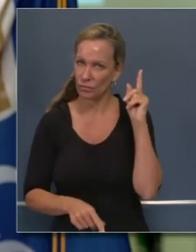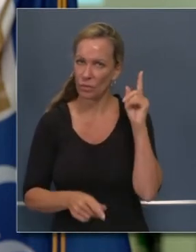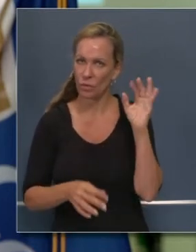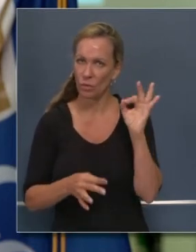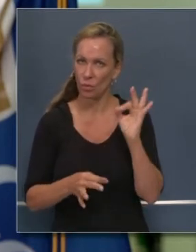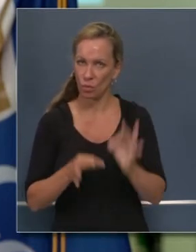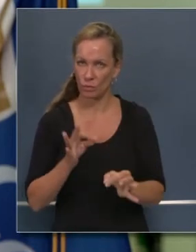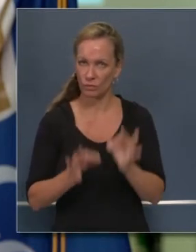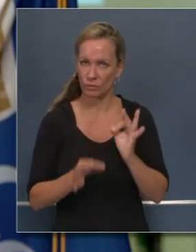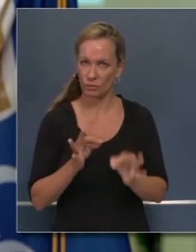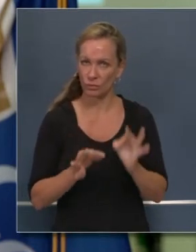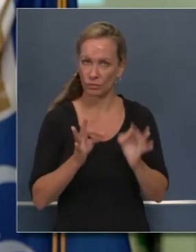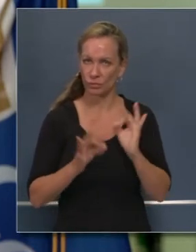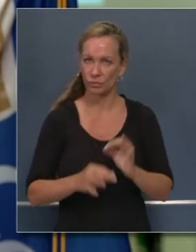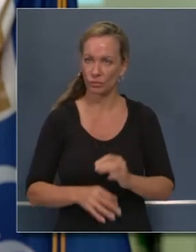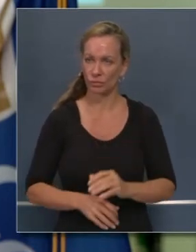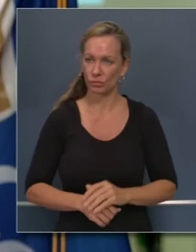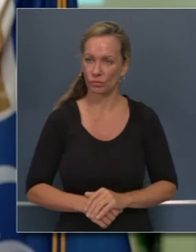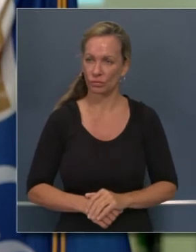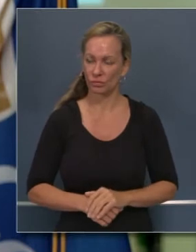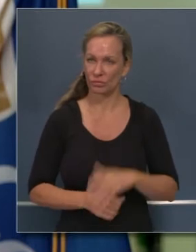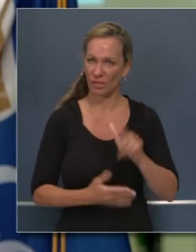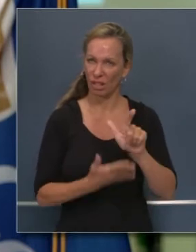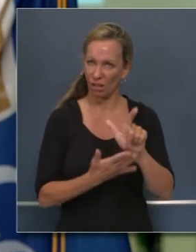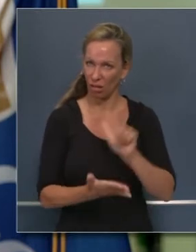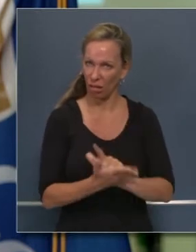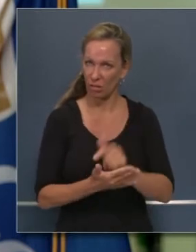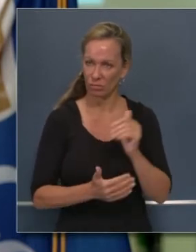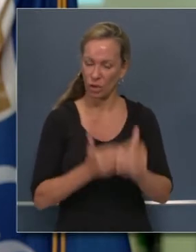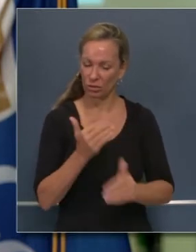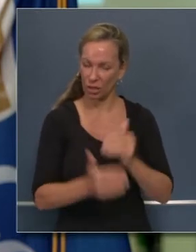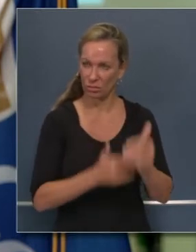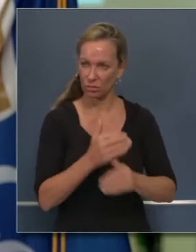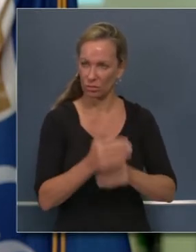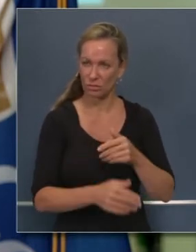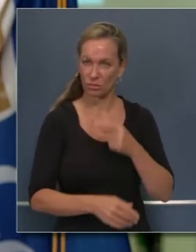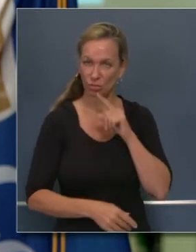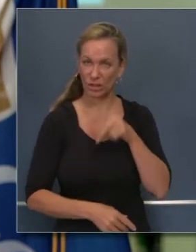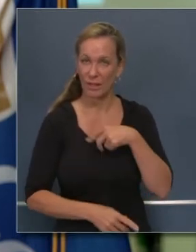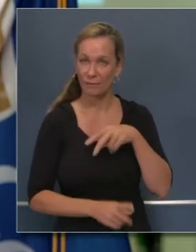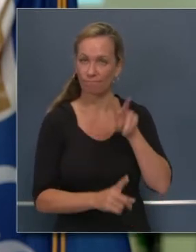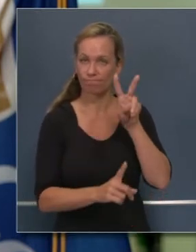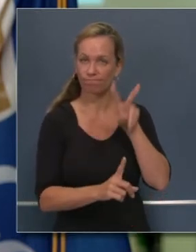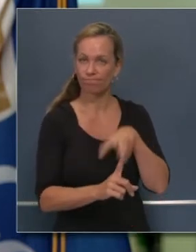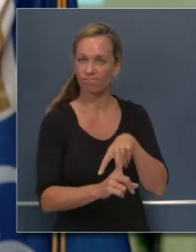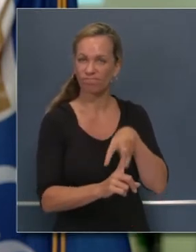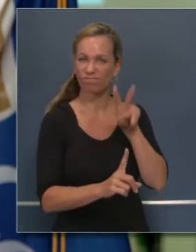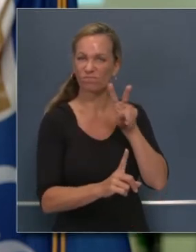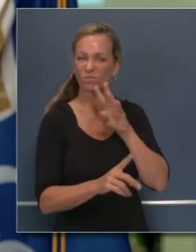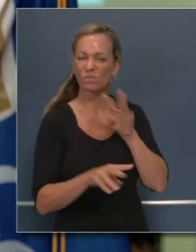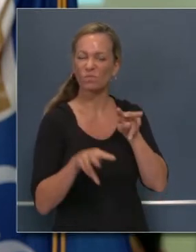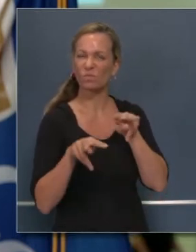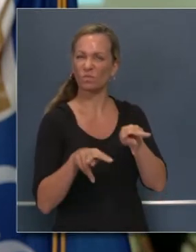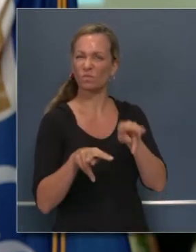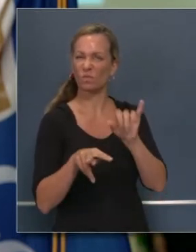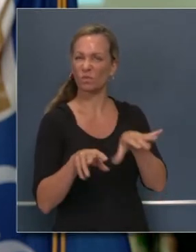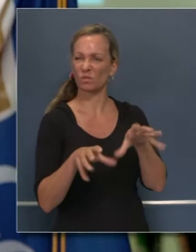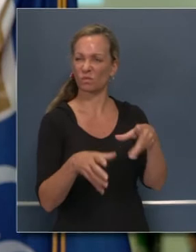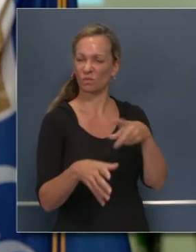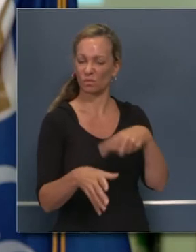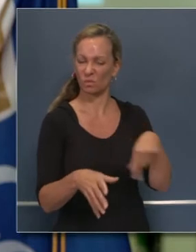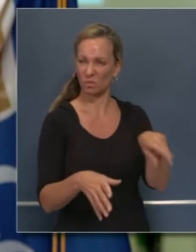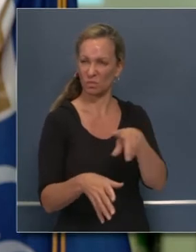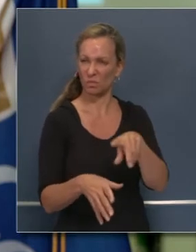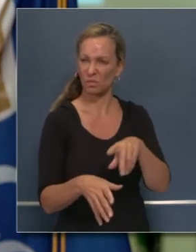todos sean procesados legalmente. Pero al margen de lo legal, a nivel moral, definitivamente es